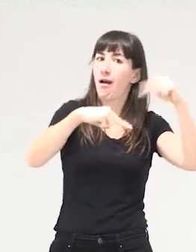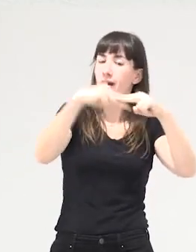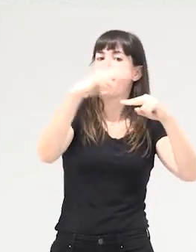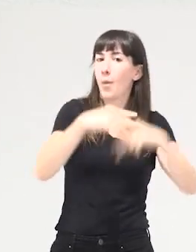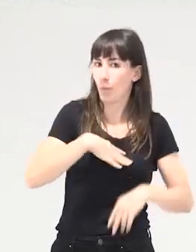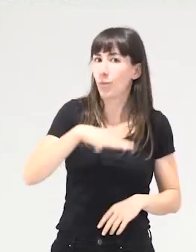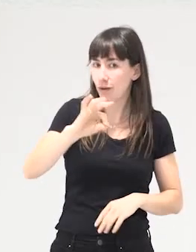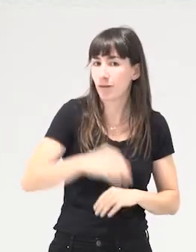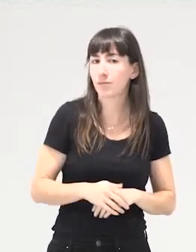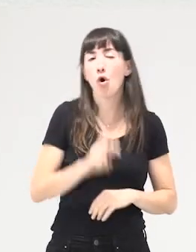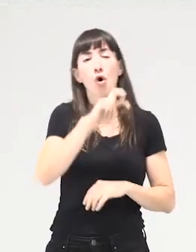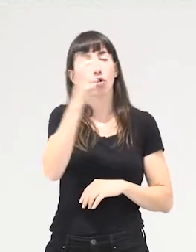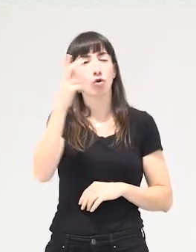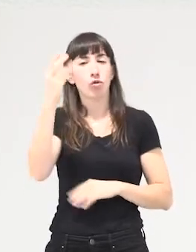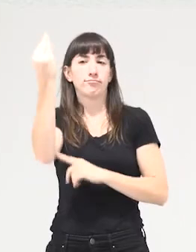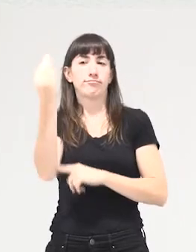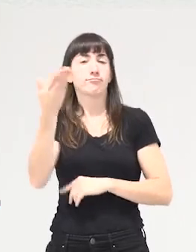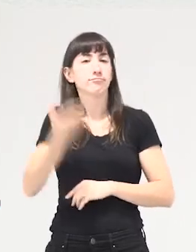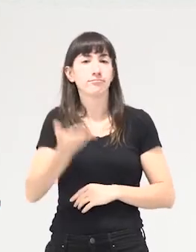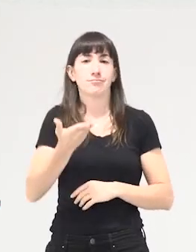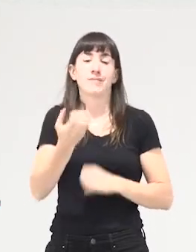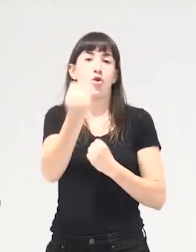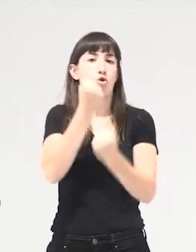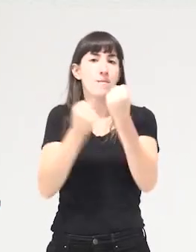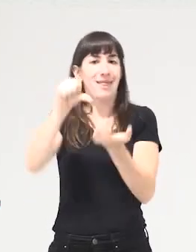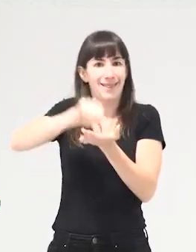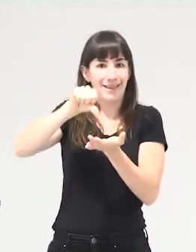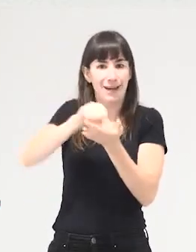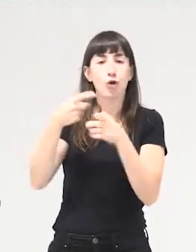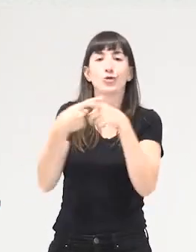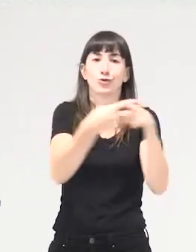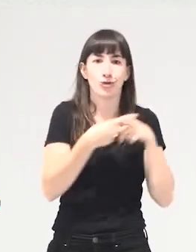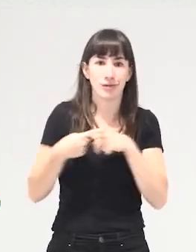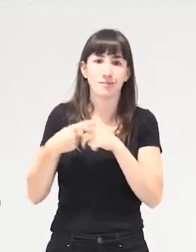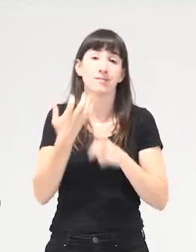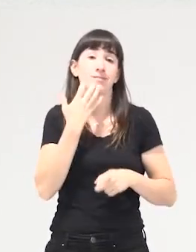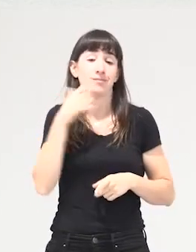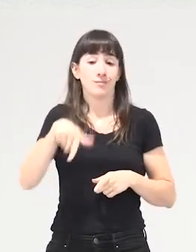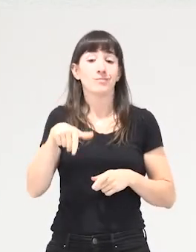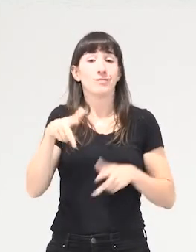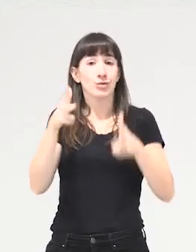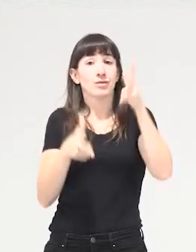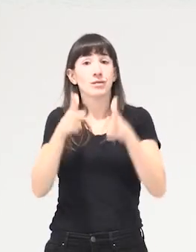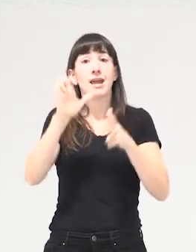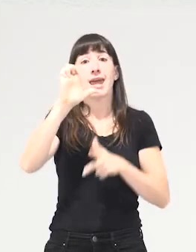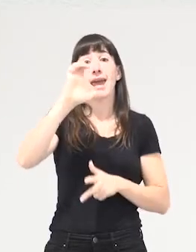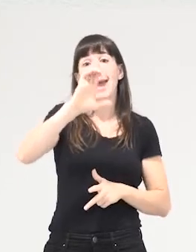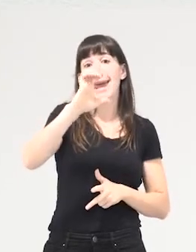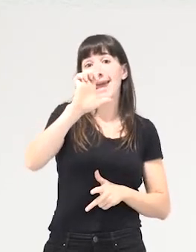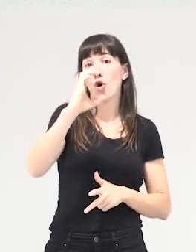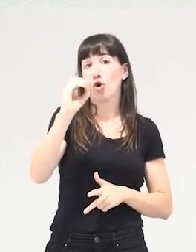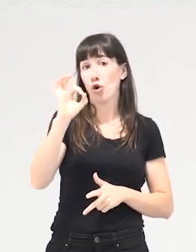otro sujeto central es la economía social y solidaria. Por ejemplo, aquí en Euskal Herria el grupo de COSOLFEM que está en